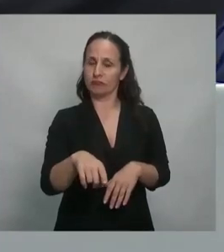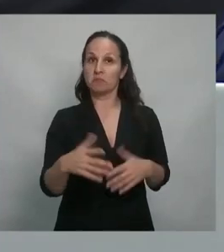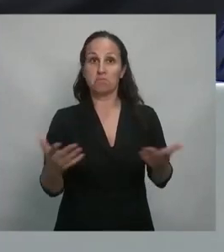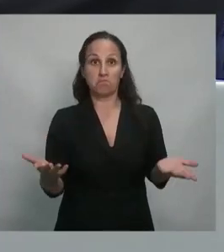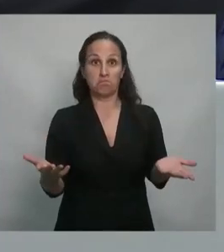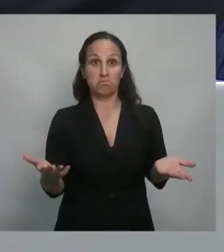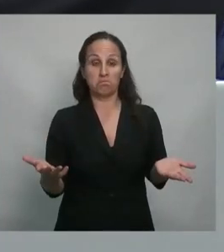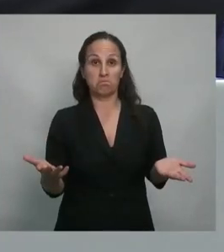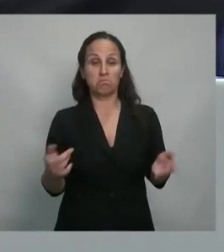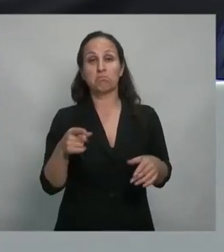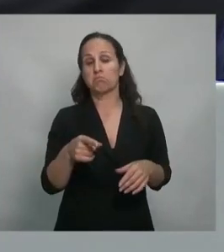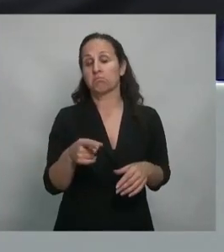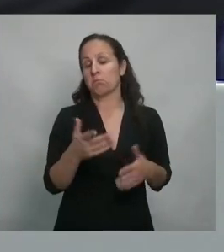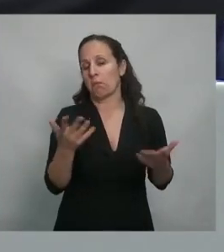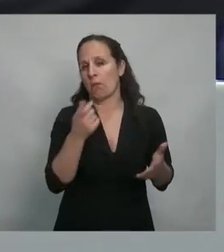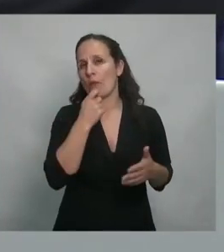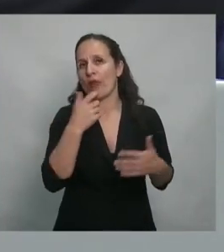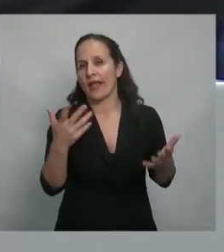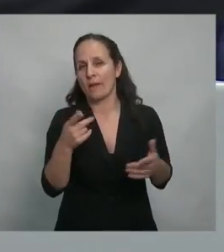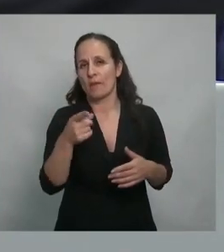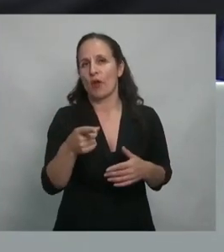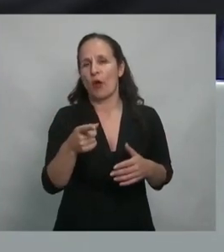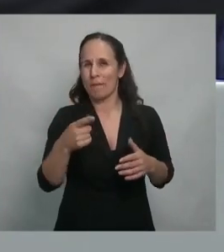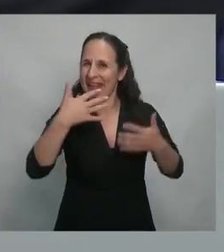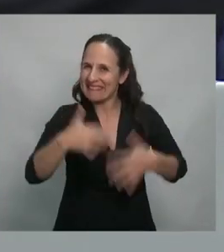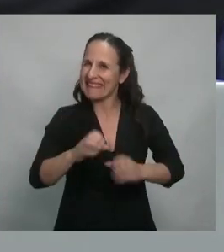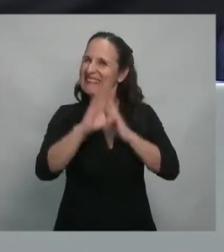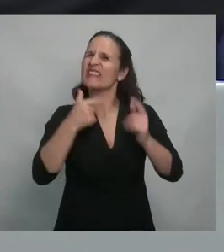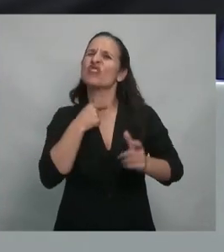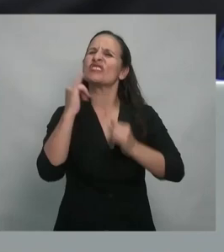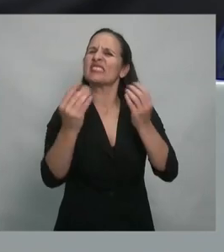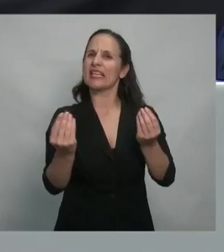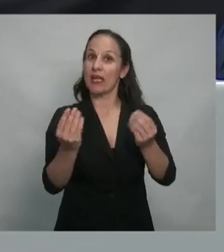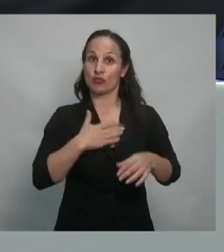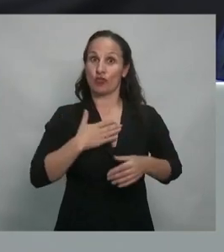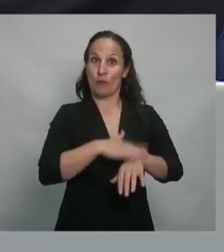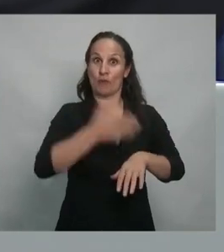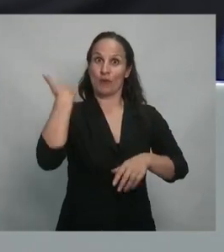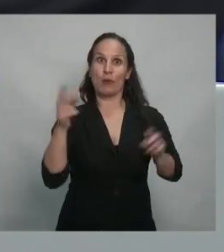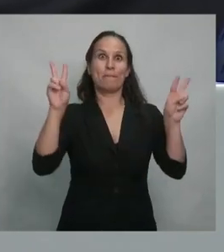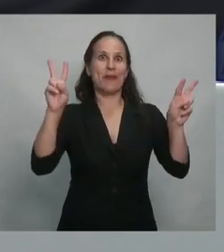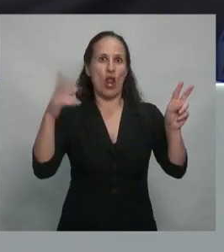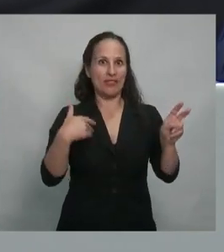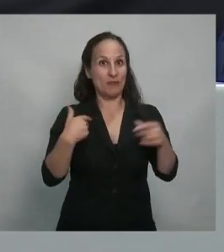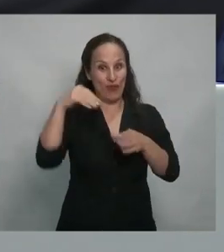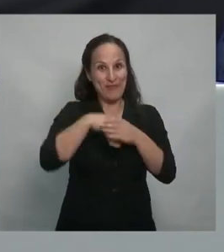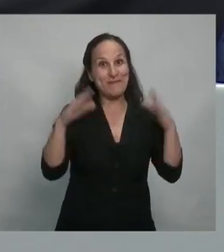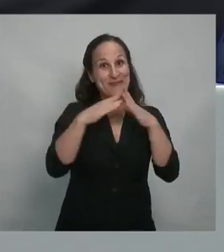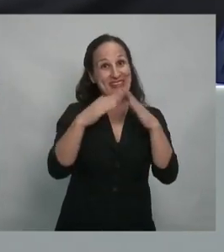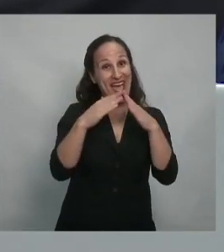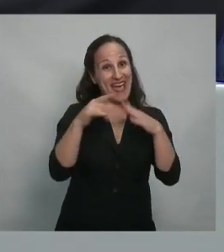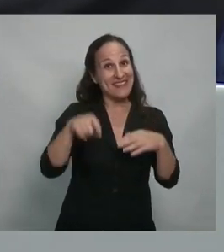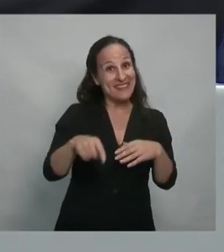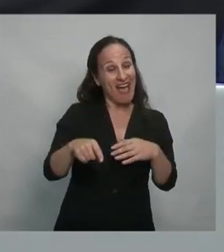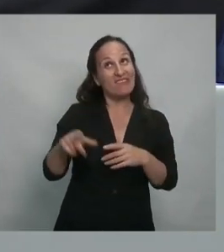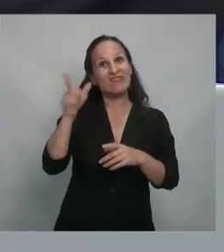En pocas oportunidades, por ejemplo, para que se entienda lo que quiero decir, yo me hice peronista por lo que escuchaba en mi casa, por lo que contaban